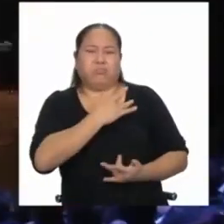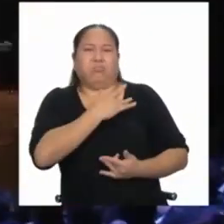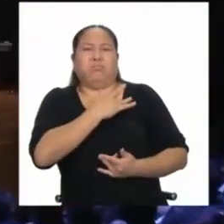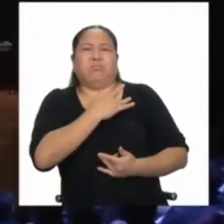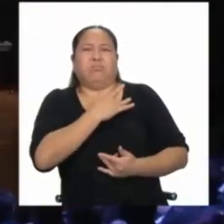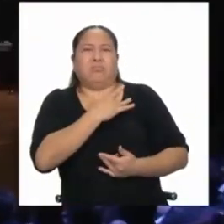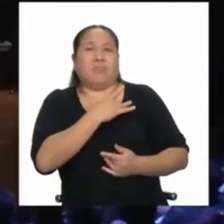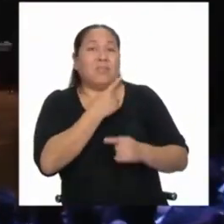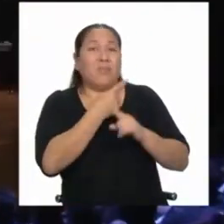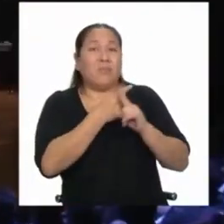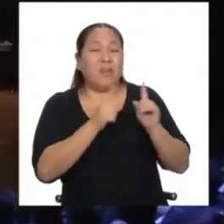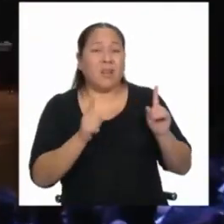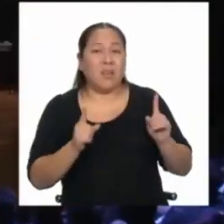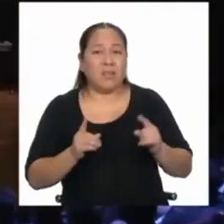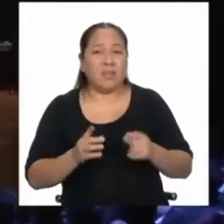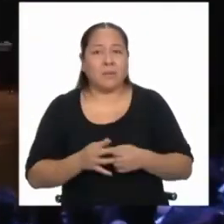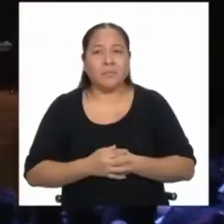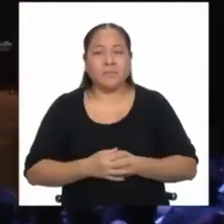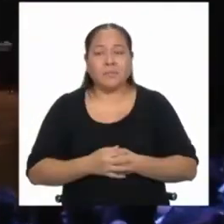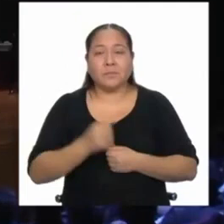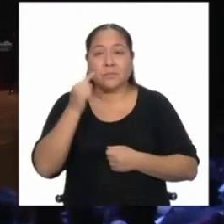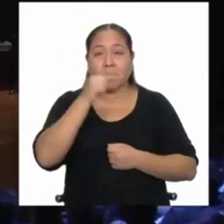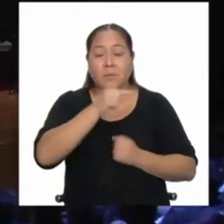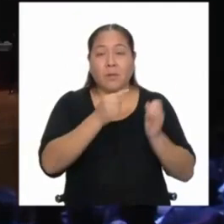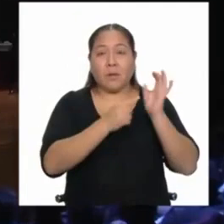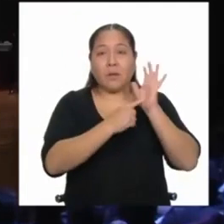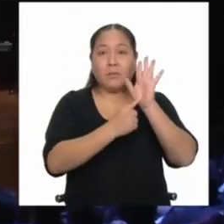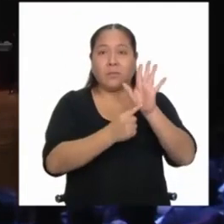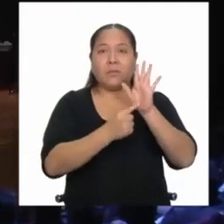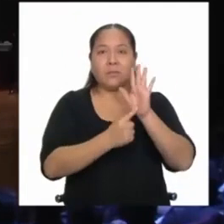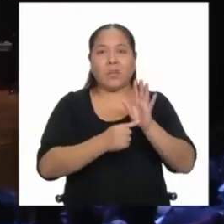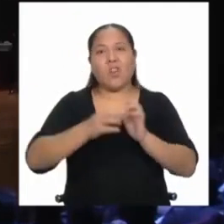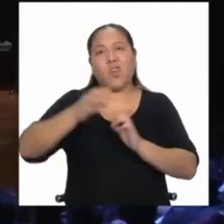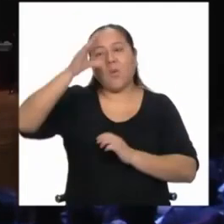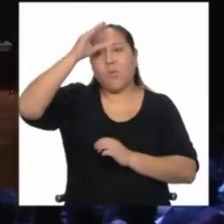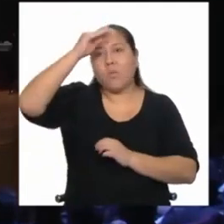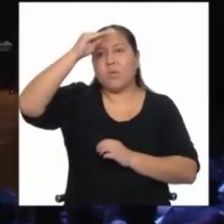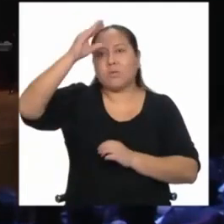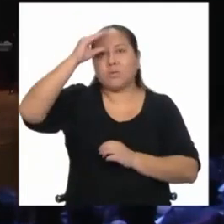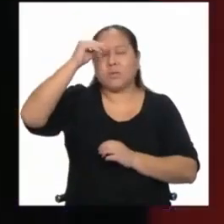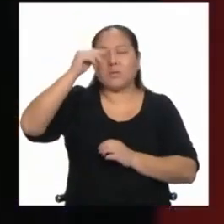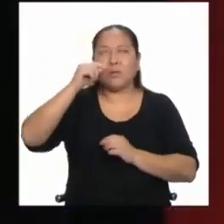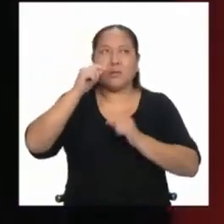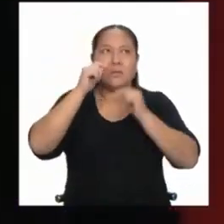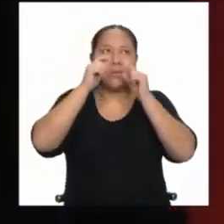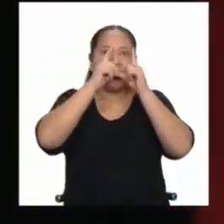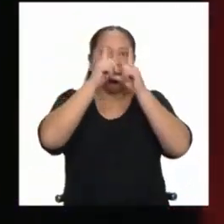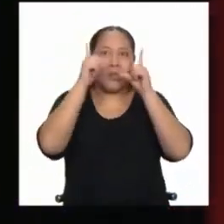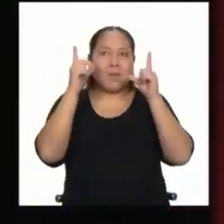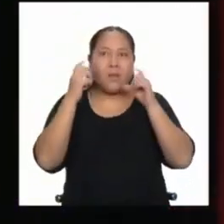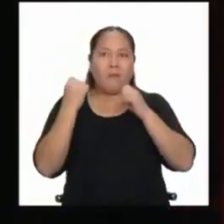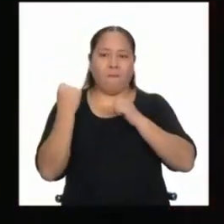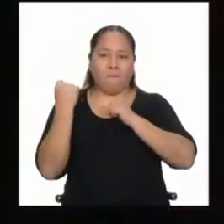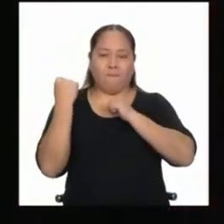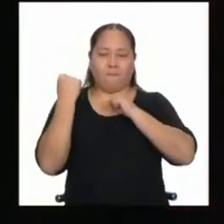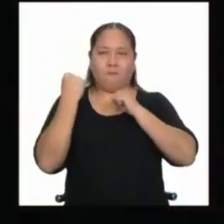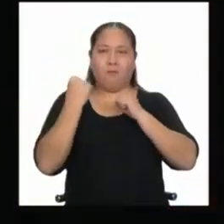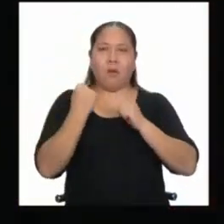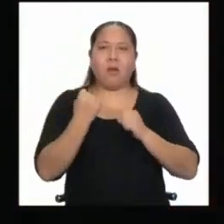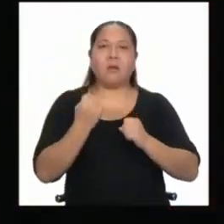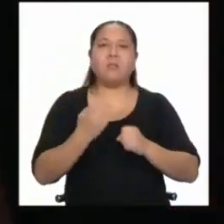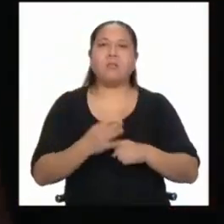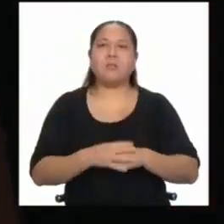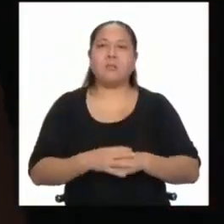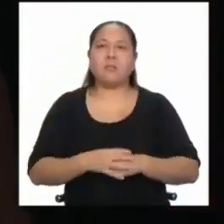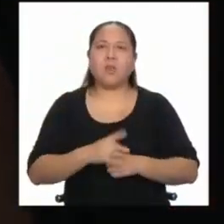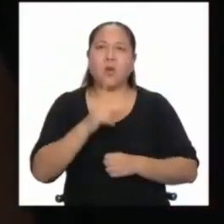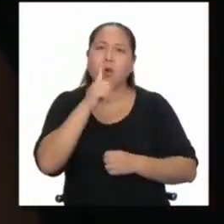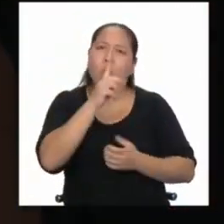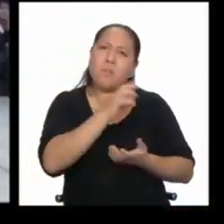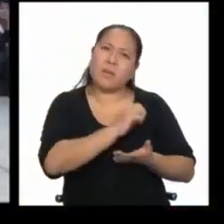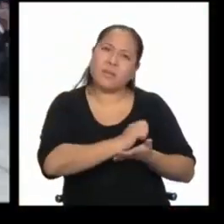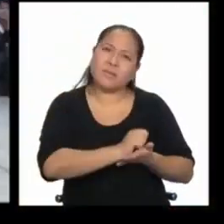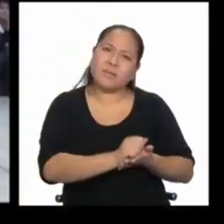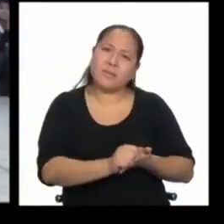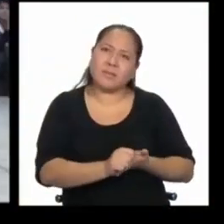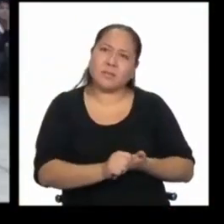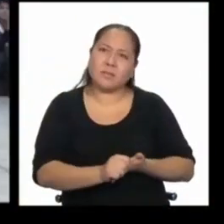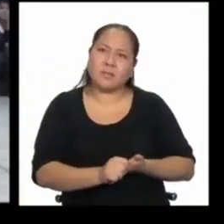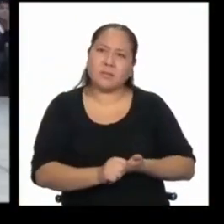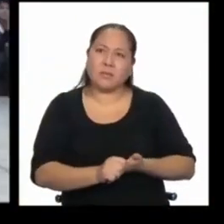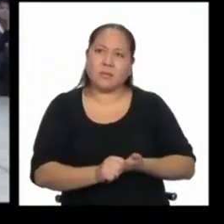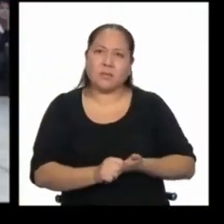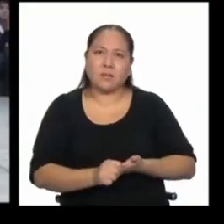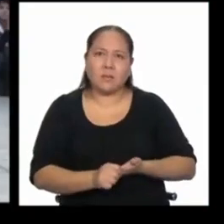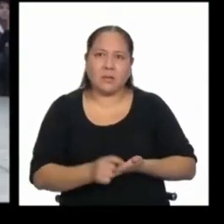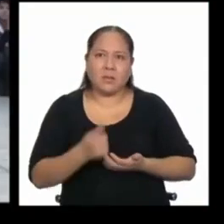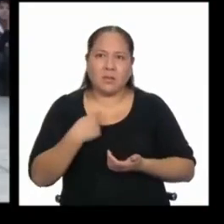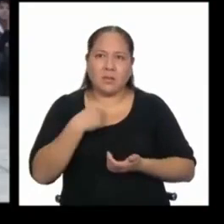Entonces realmente fueron estos espectáculos, los chicos eran increíbles, la fuerza que estaban teniendo en solo un mes. Y dije, ¿y